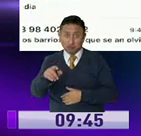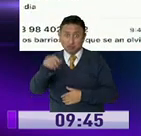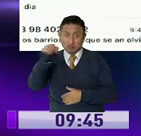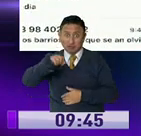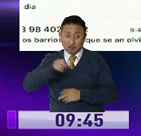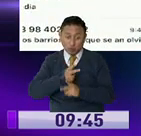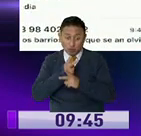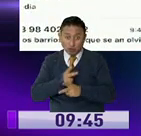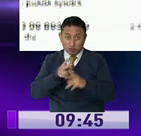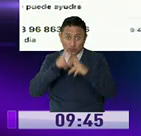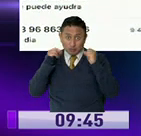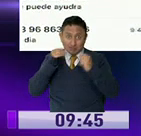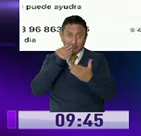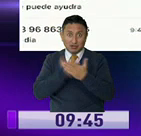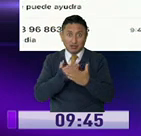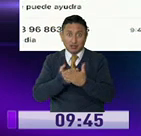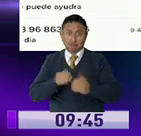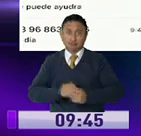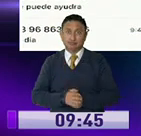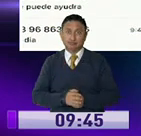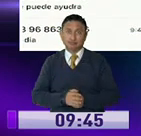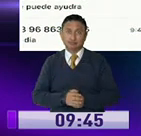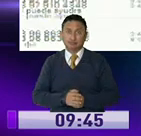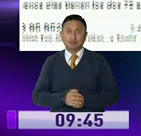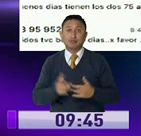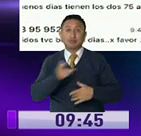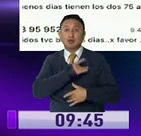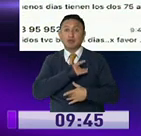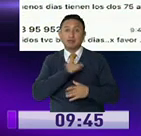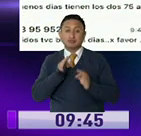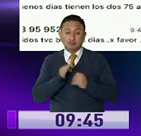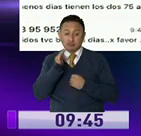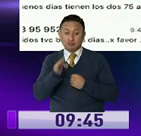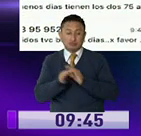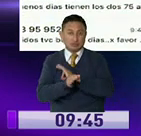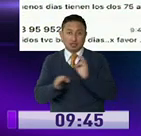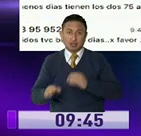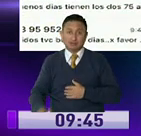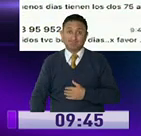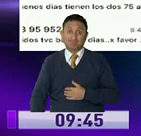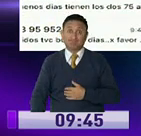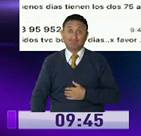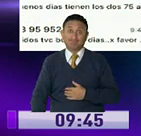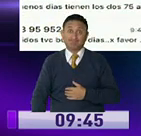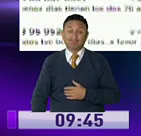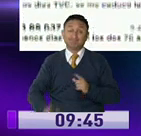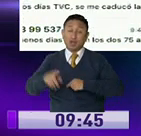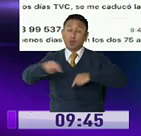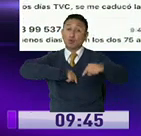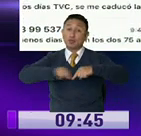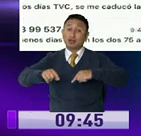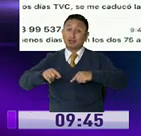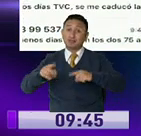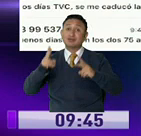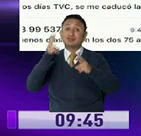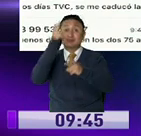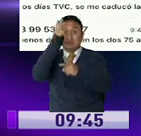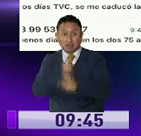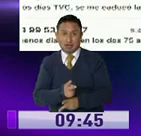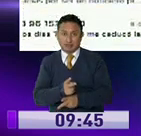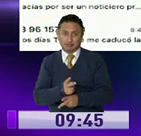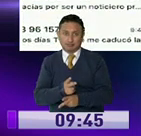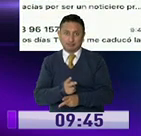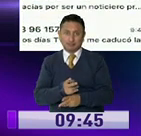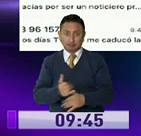con las debidas precauciones? Muchísimas gracias, TBC. No tengo síntomas de coronavirus. La movilidad está restringida ahora